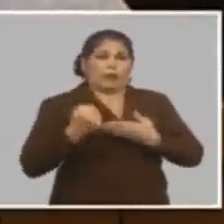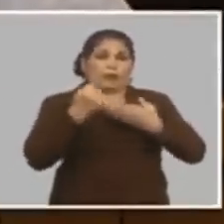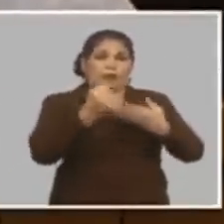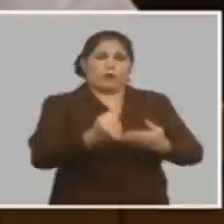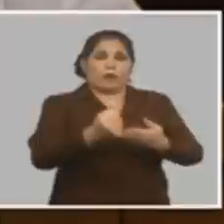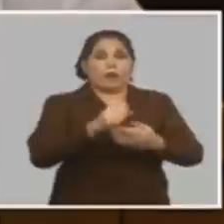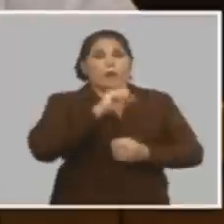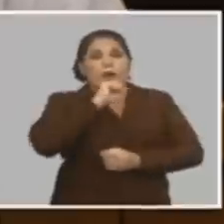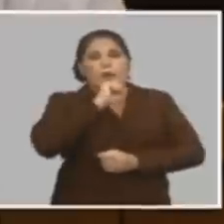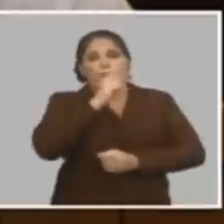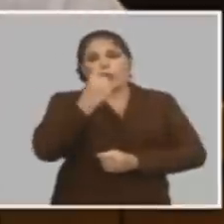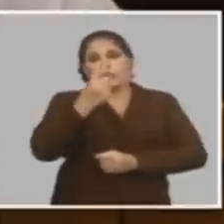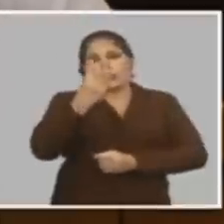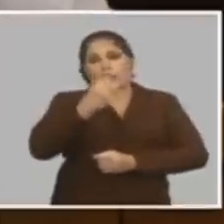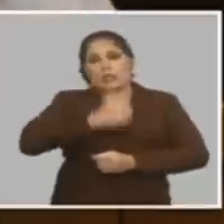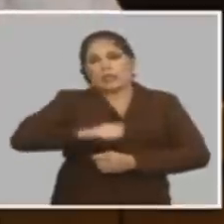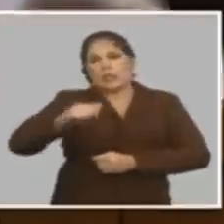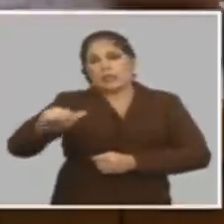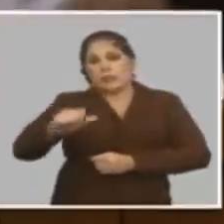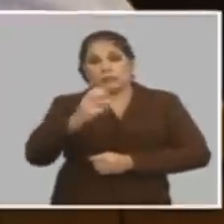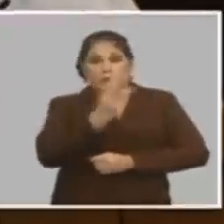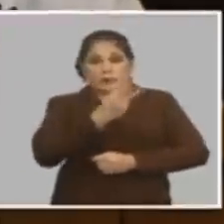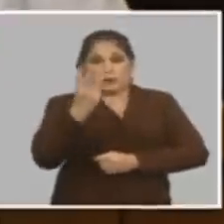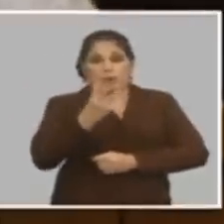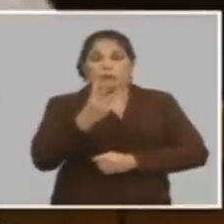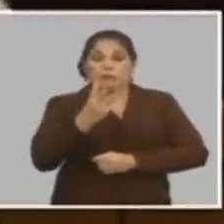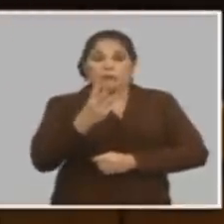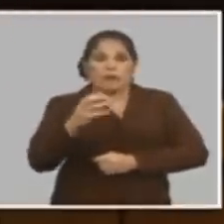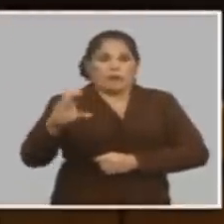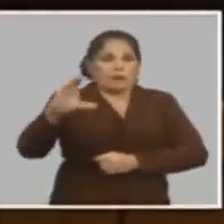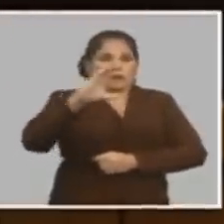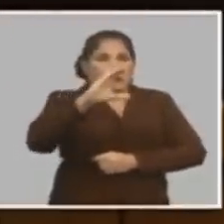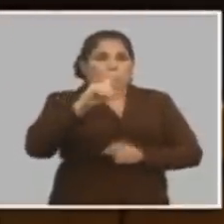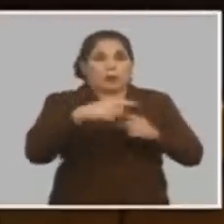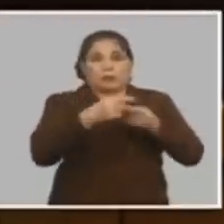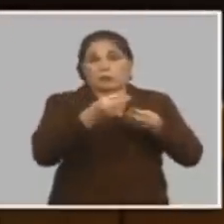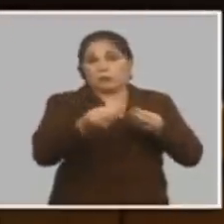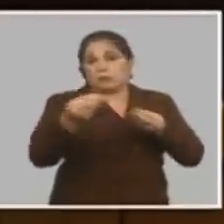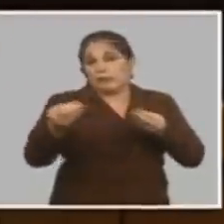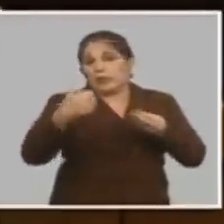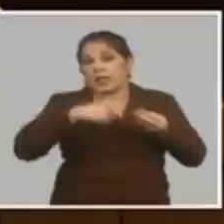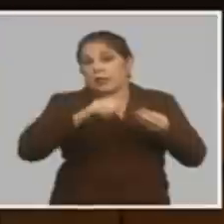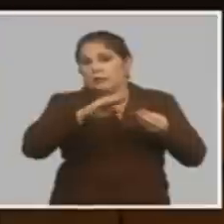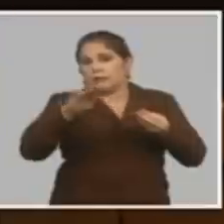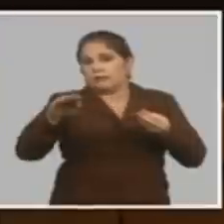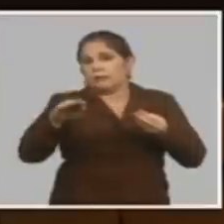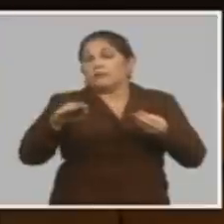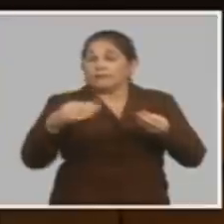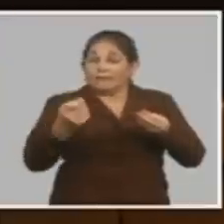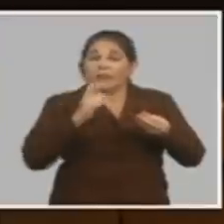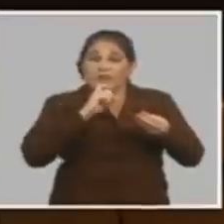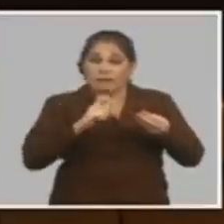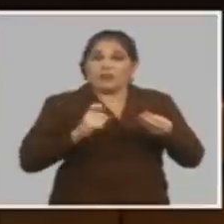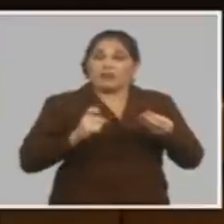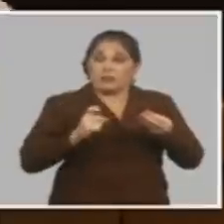una madre con tres hijos queda vulnerable con mucho que gane porque el costo de la vida va a subir